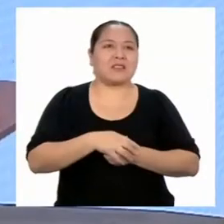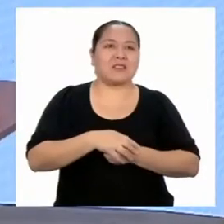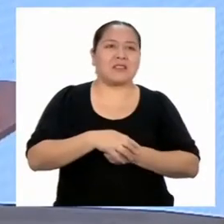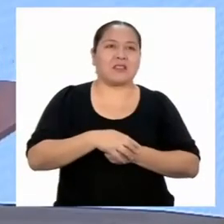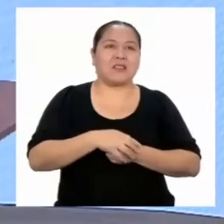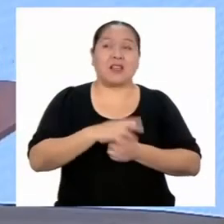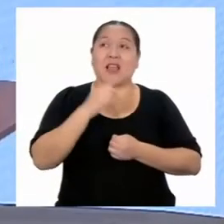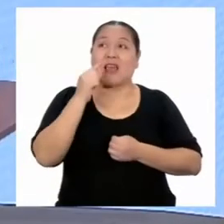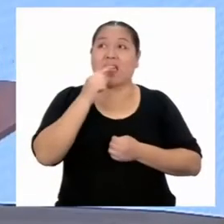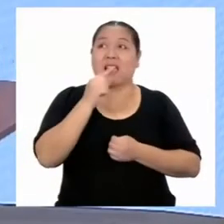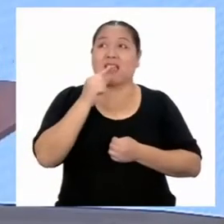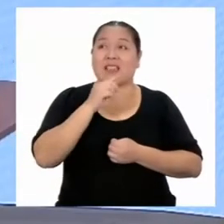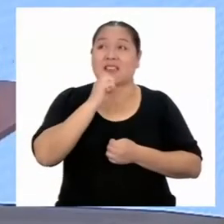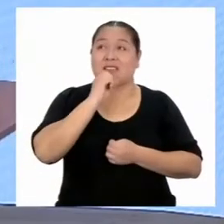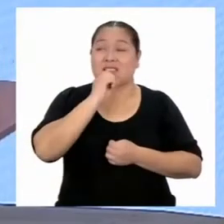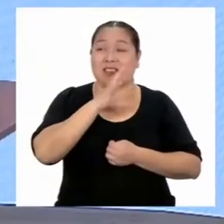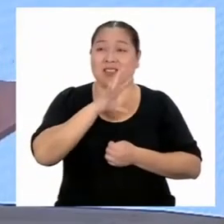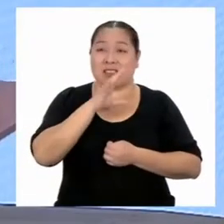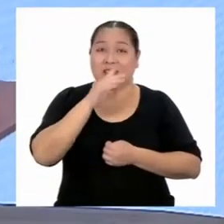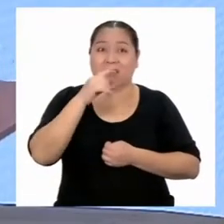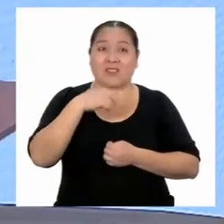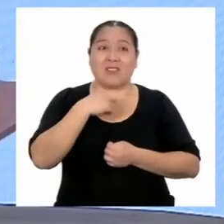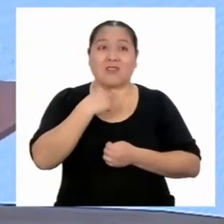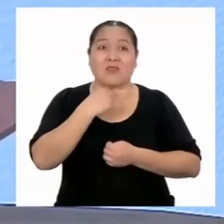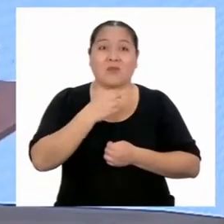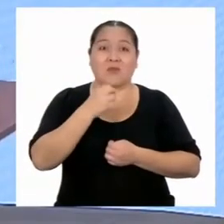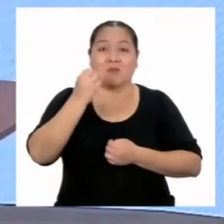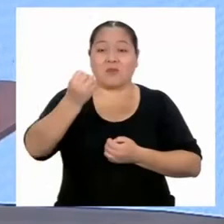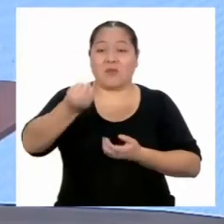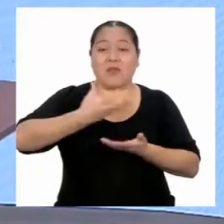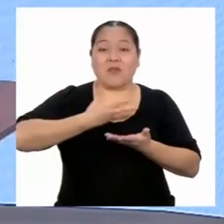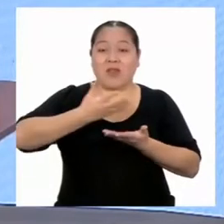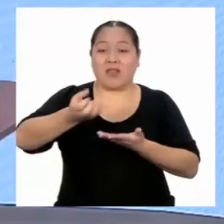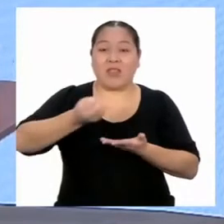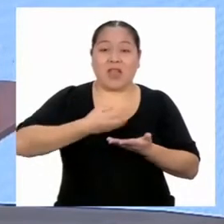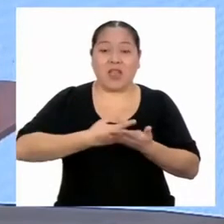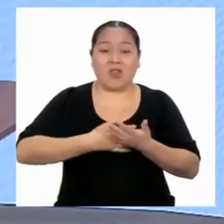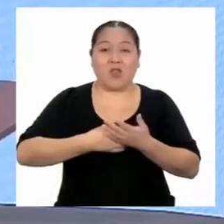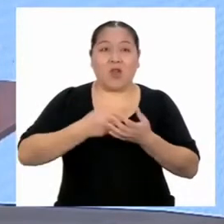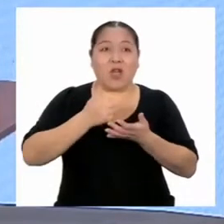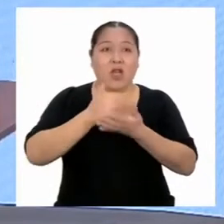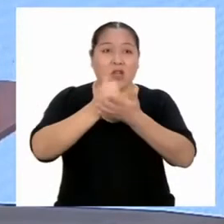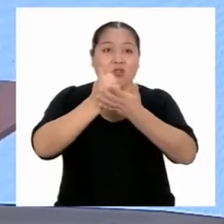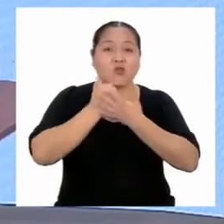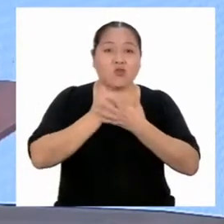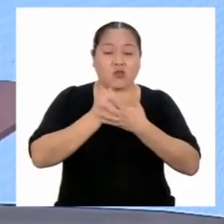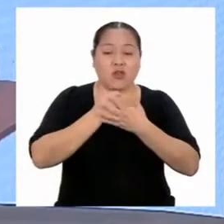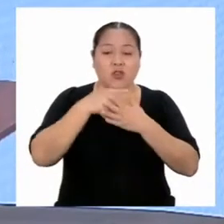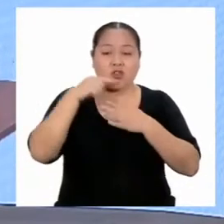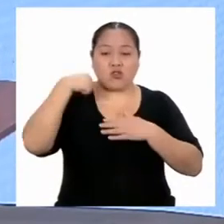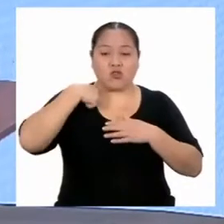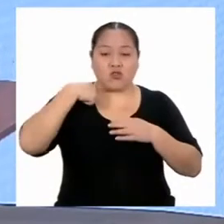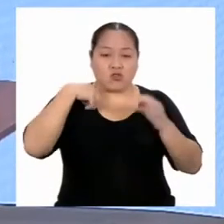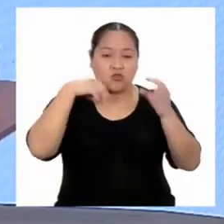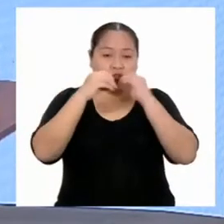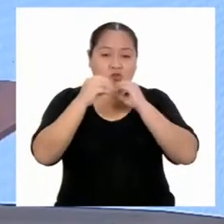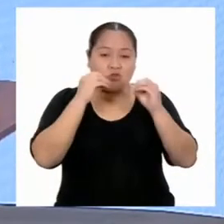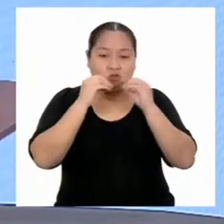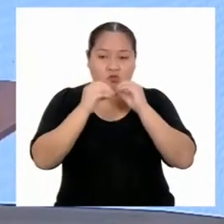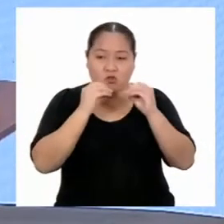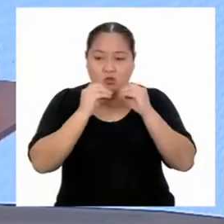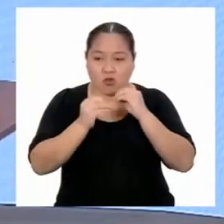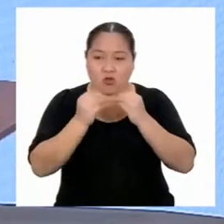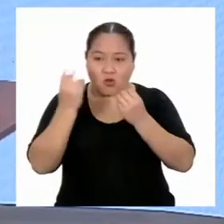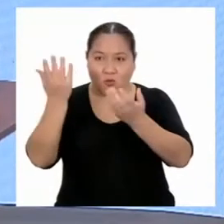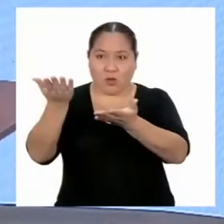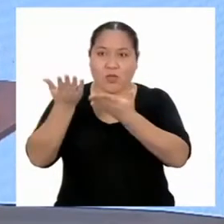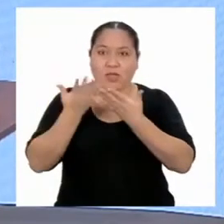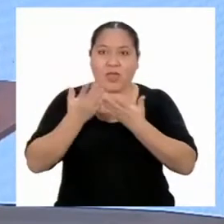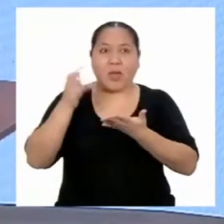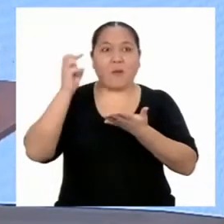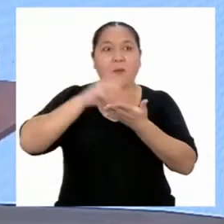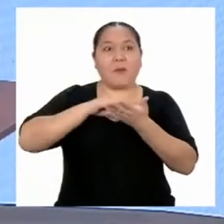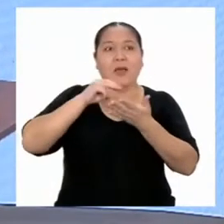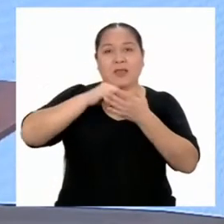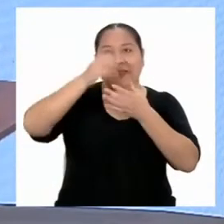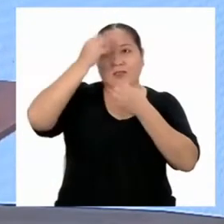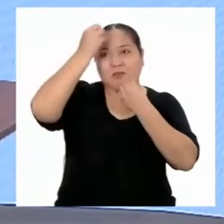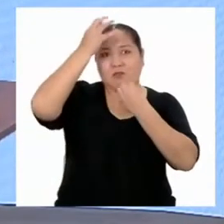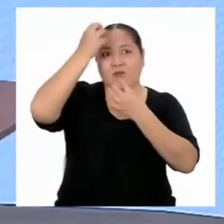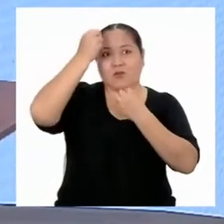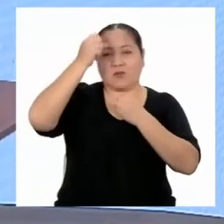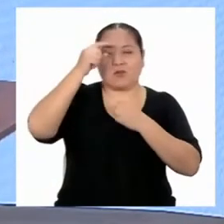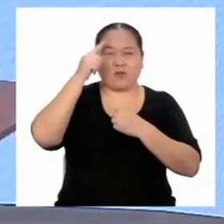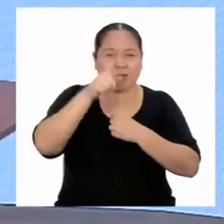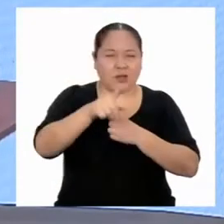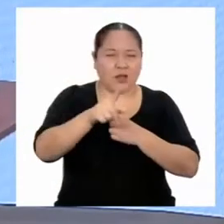El señor de la voz misteriosa me va soltando pistas y conforme voy adivinando, me da más información. El objetivo es resolver